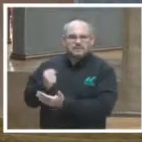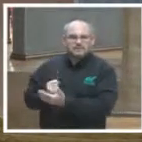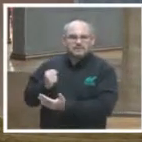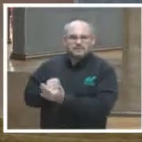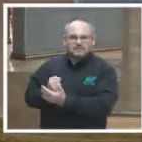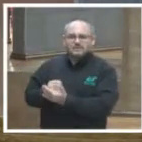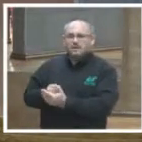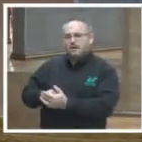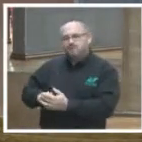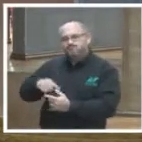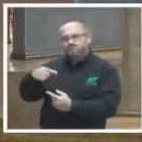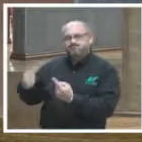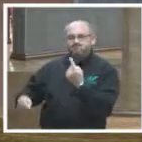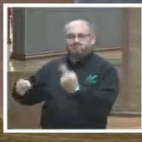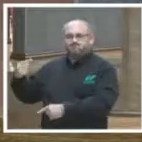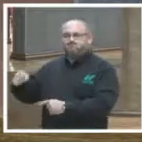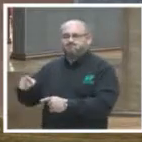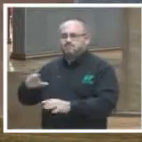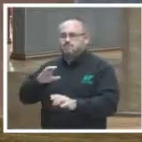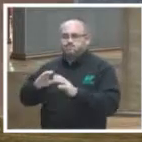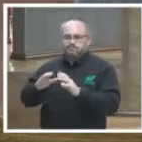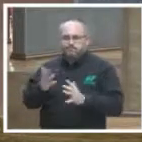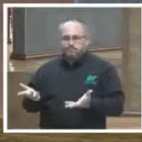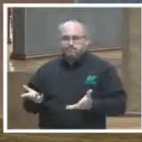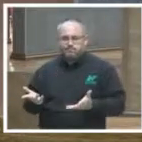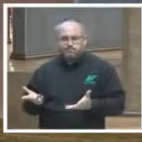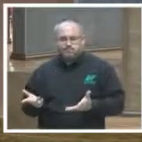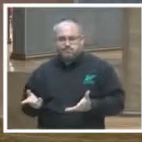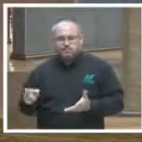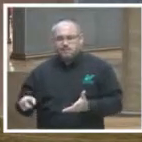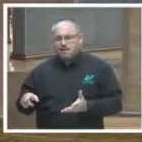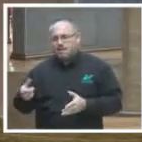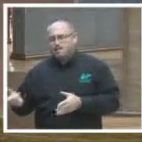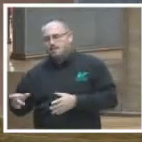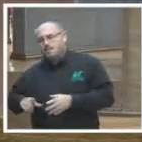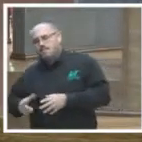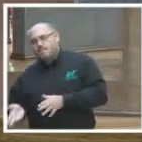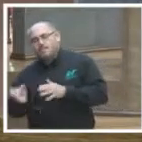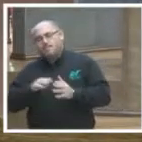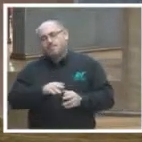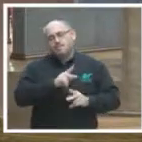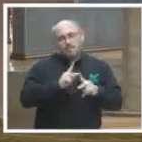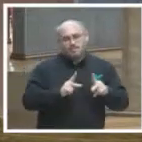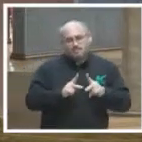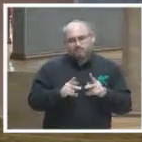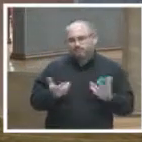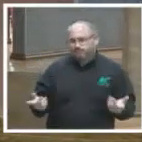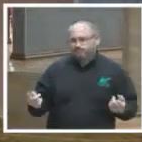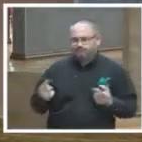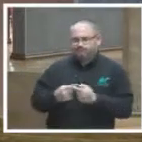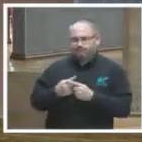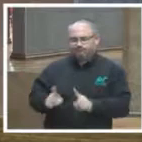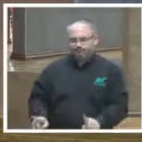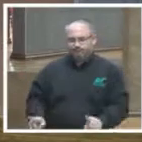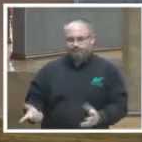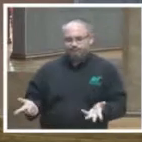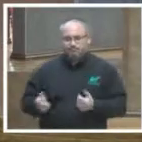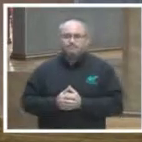relación y la comunicación entre ciudadanía y gobiernos ahora